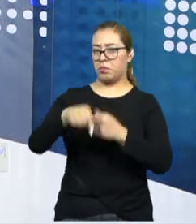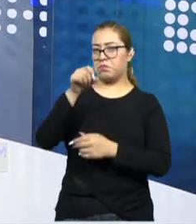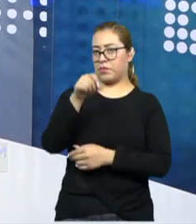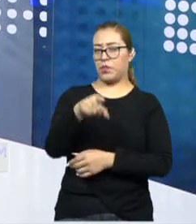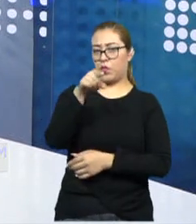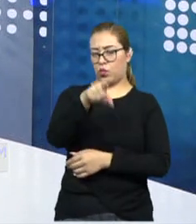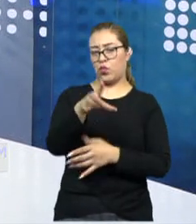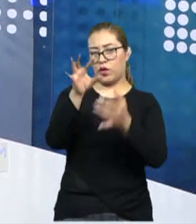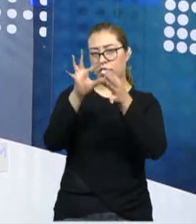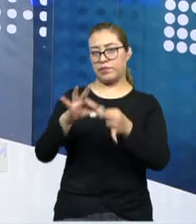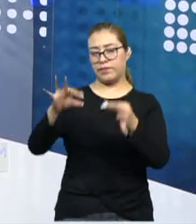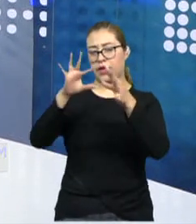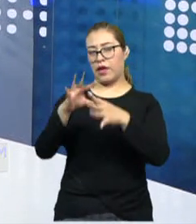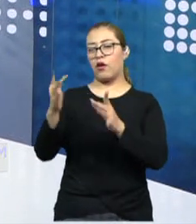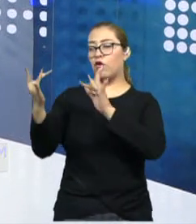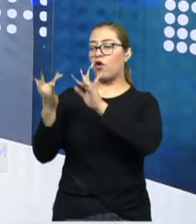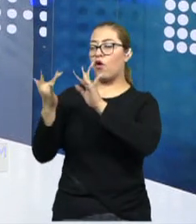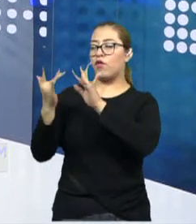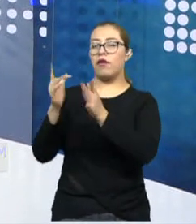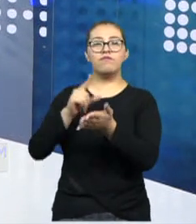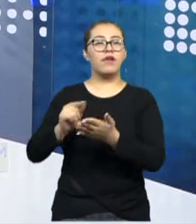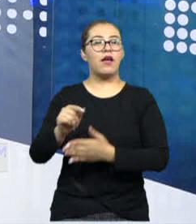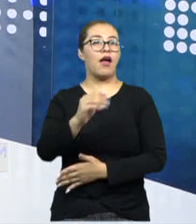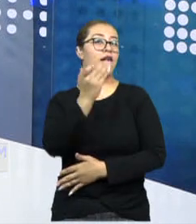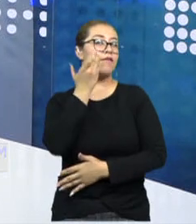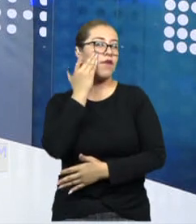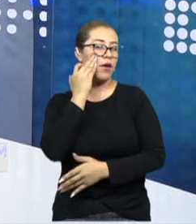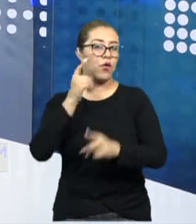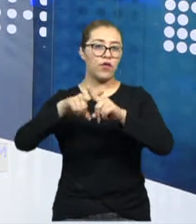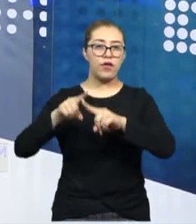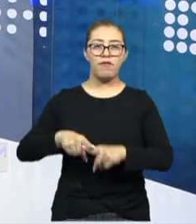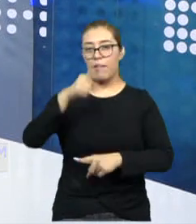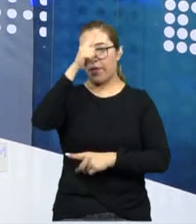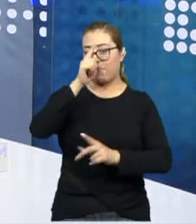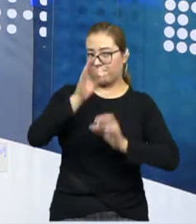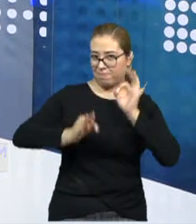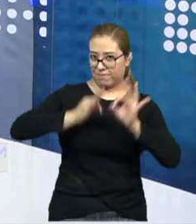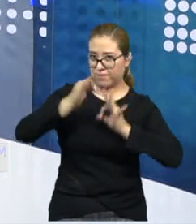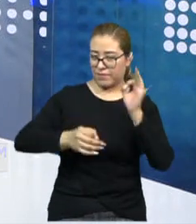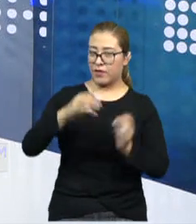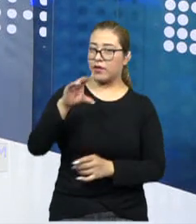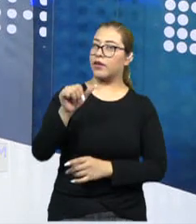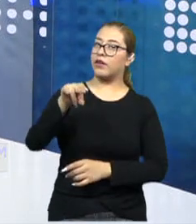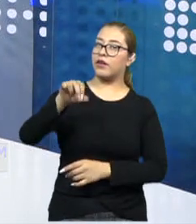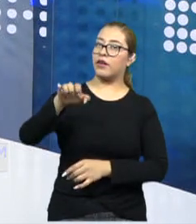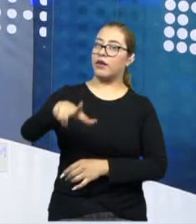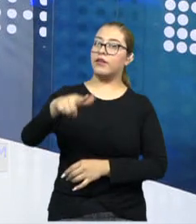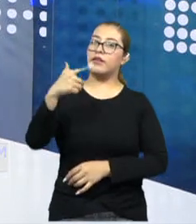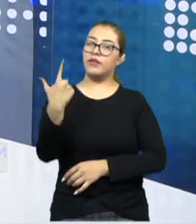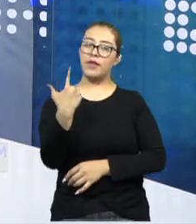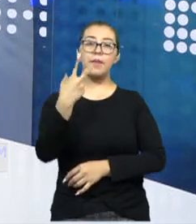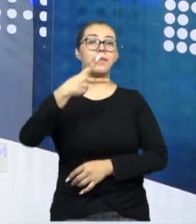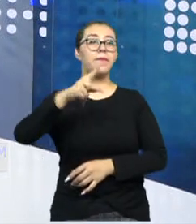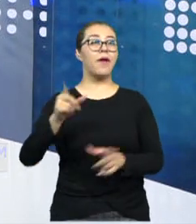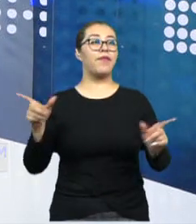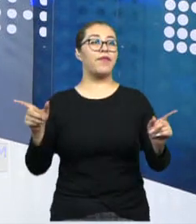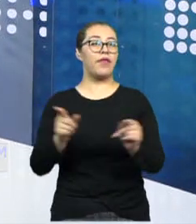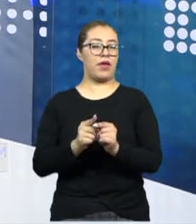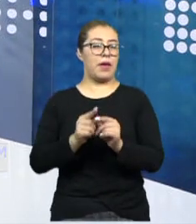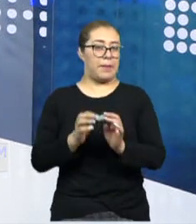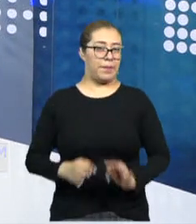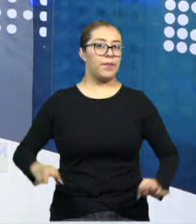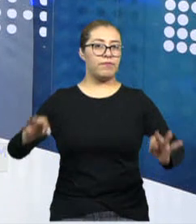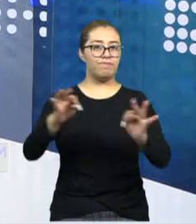en un enlace para redes sociales, para las redes sociales de Noticieros Canal 7, pero también puntualizaba el hecho